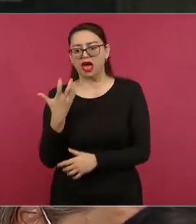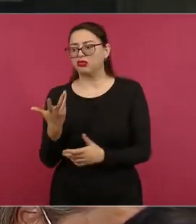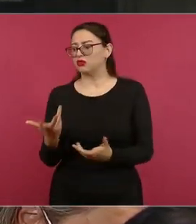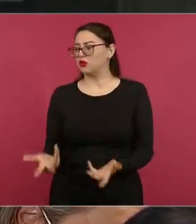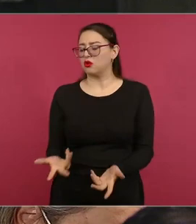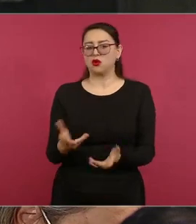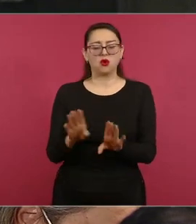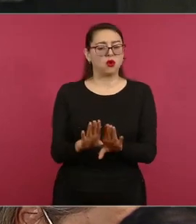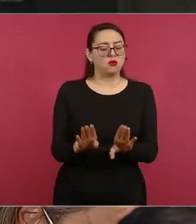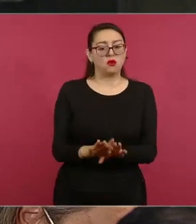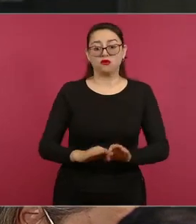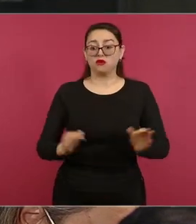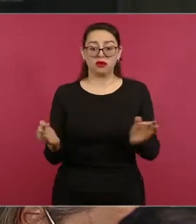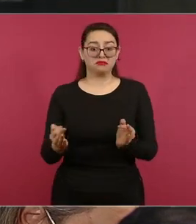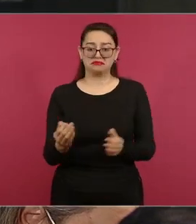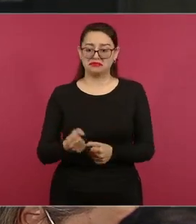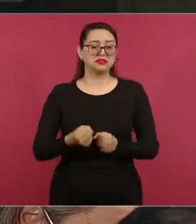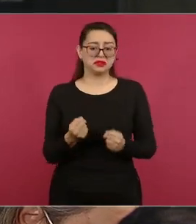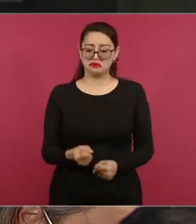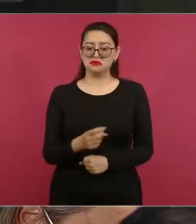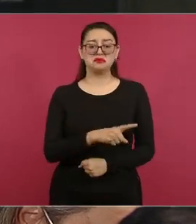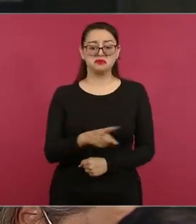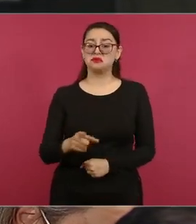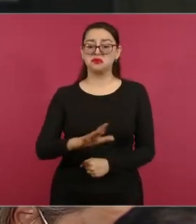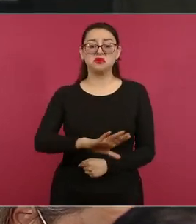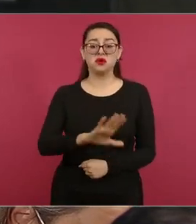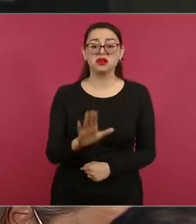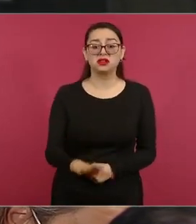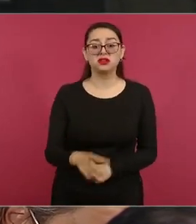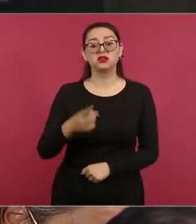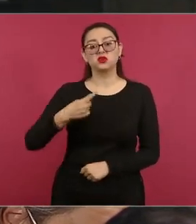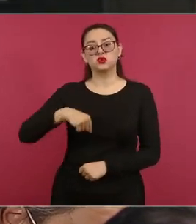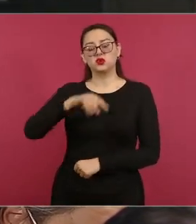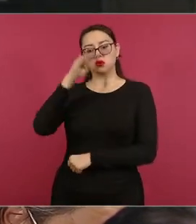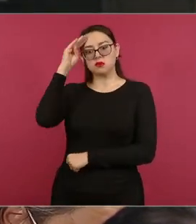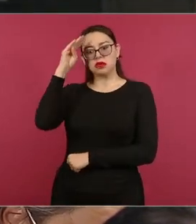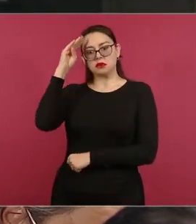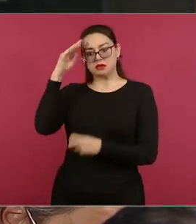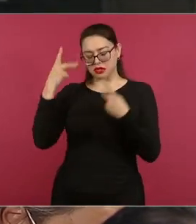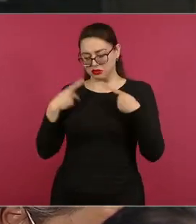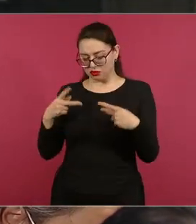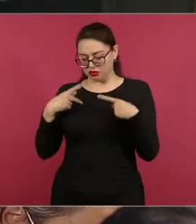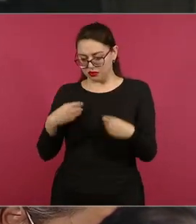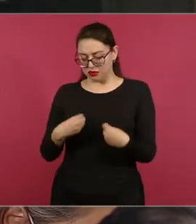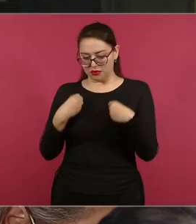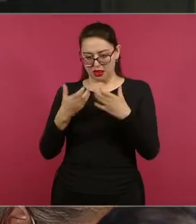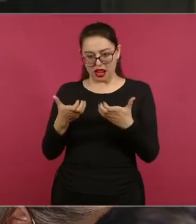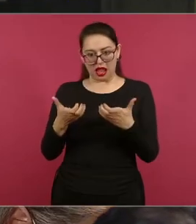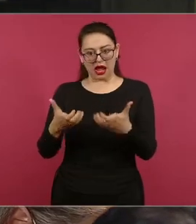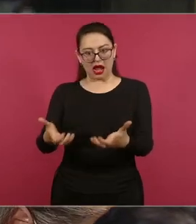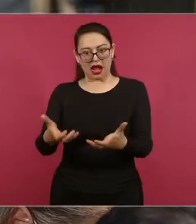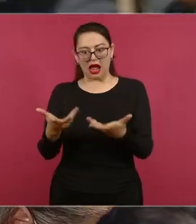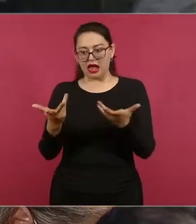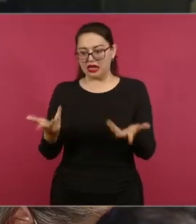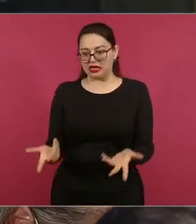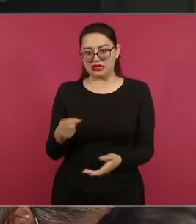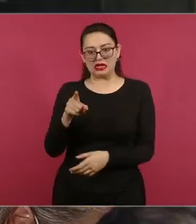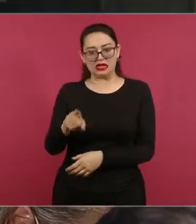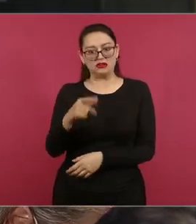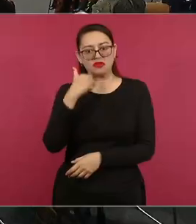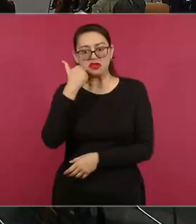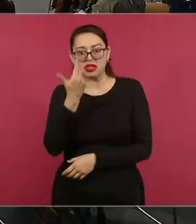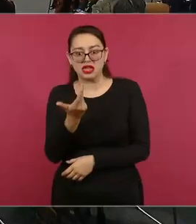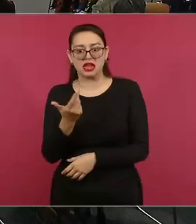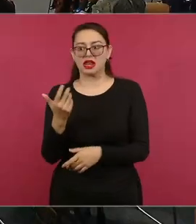que terminará finalmente con sus vidas. Pensamos también en los indigentes que intentan pasar la noche recostados en el asiento de un